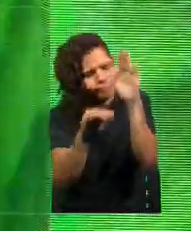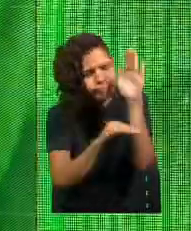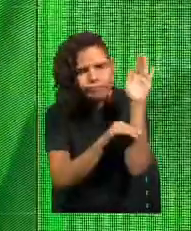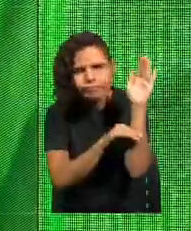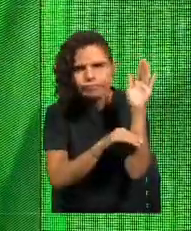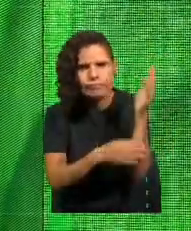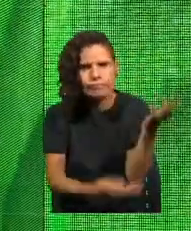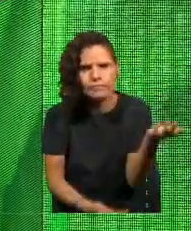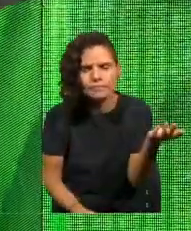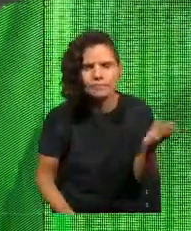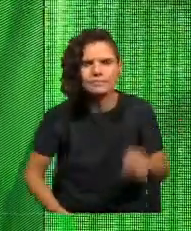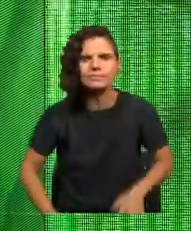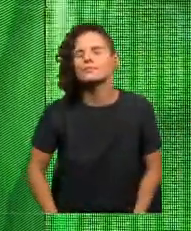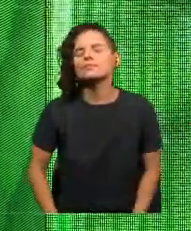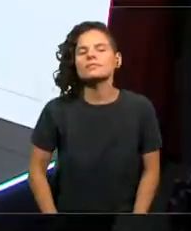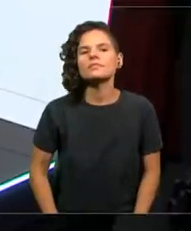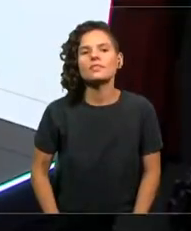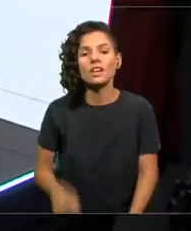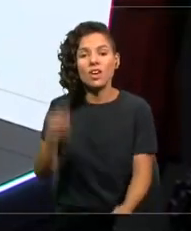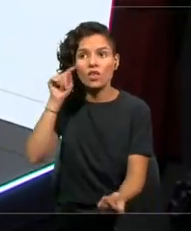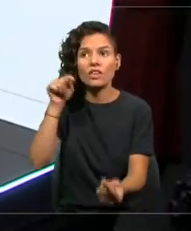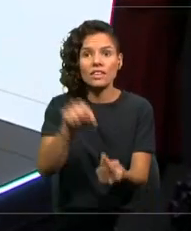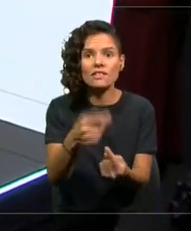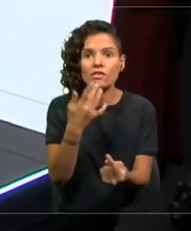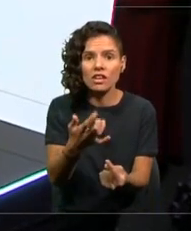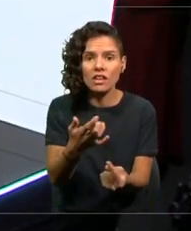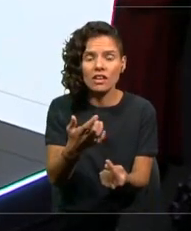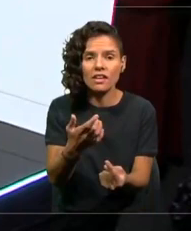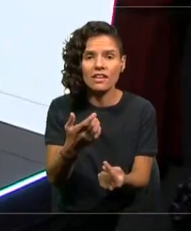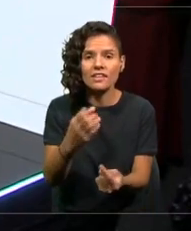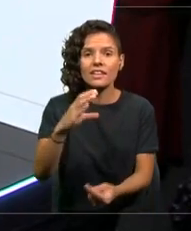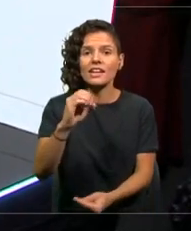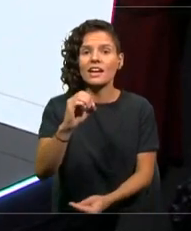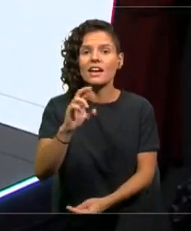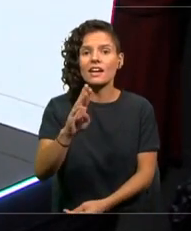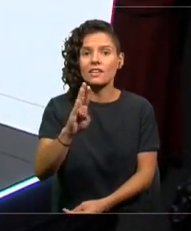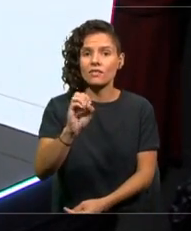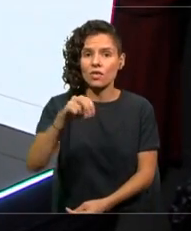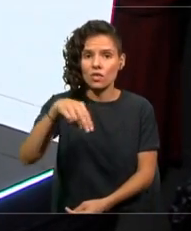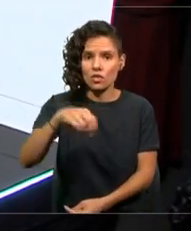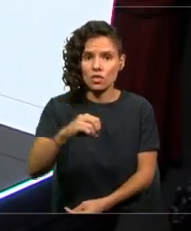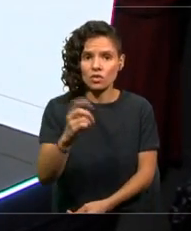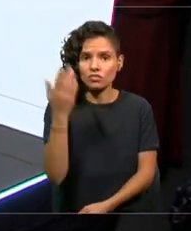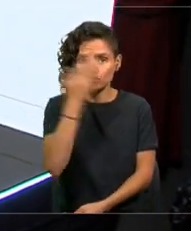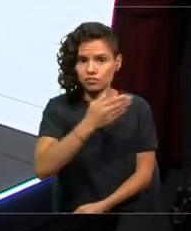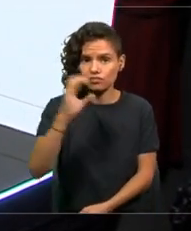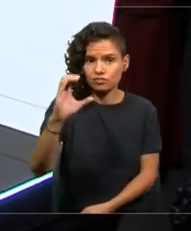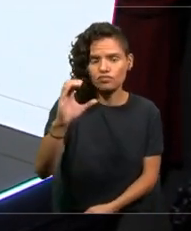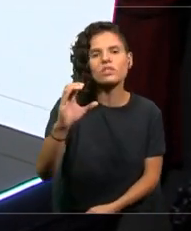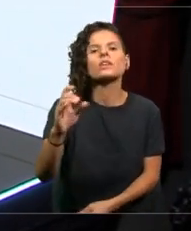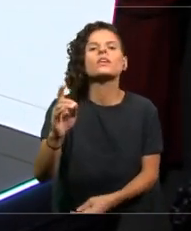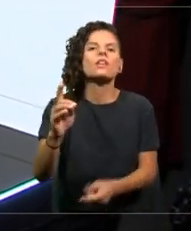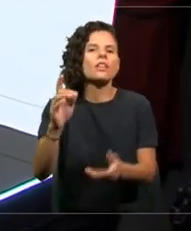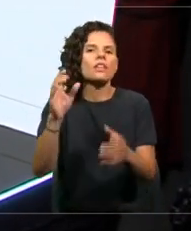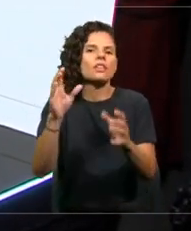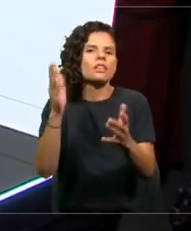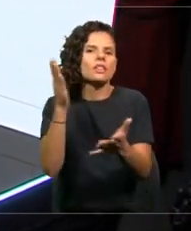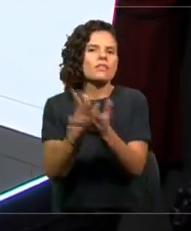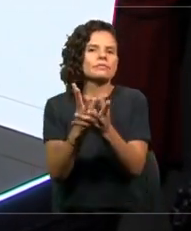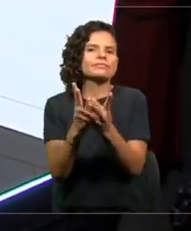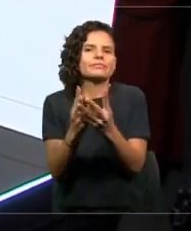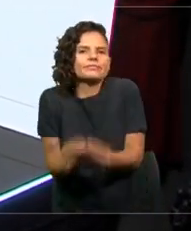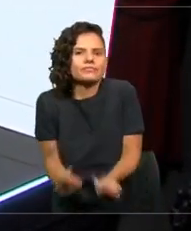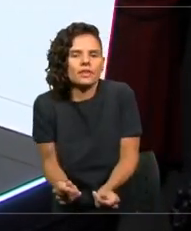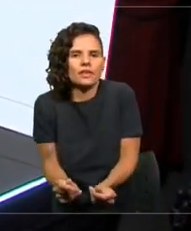El objetivo, se ha dicho, es descarbonizar. Chile se ha propuesto ser, hacia el año 2040, un país